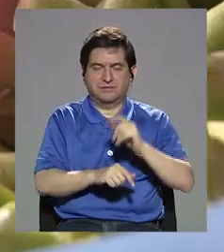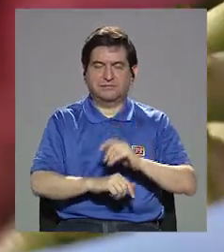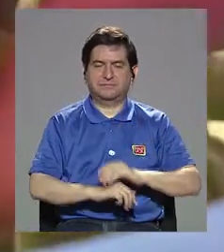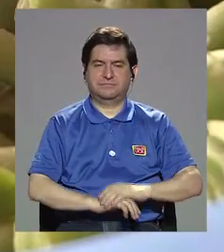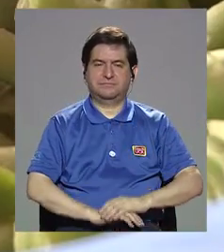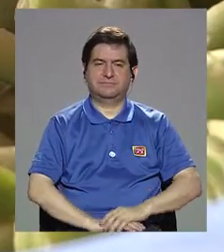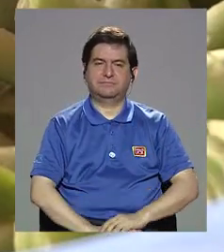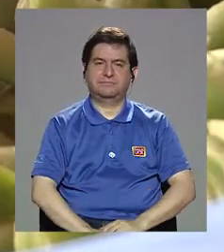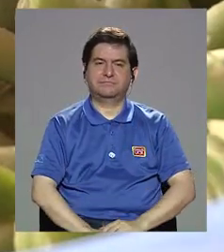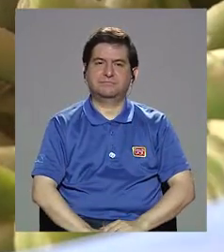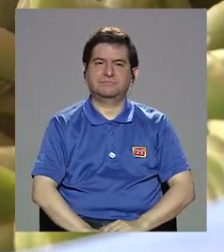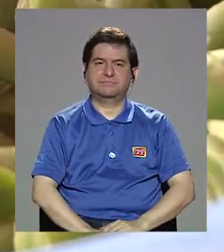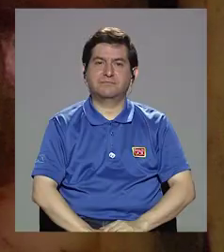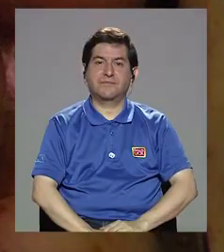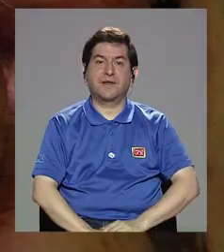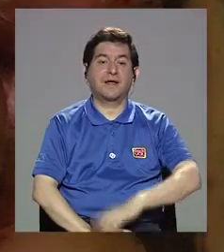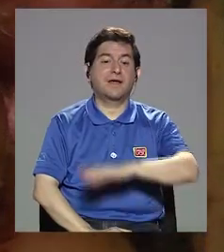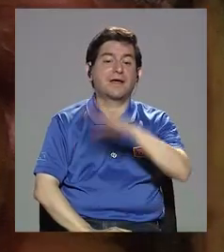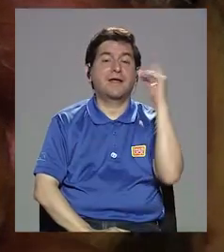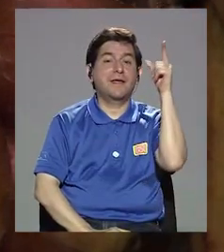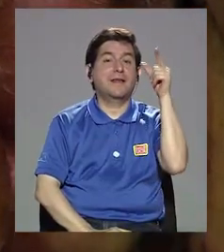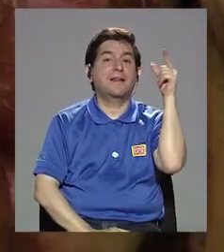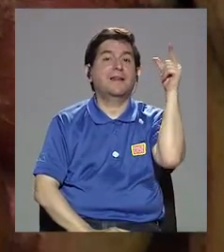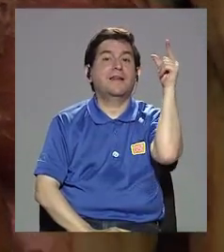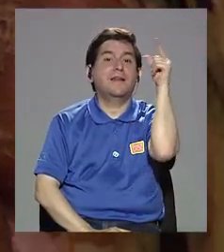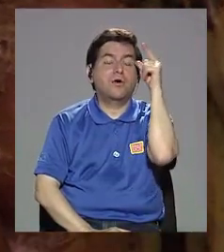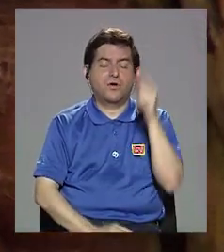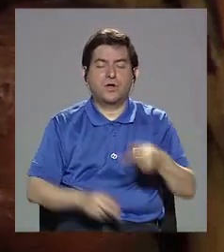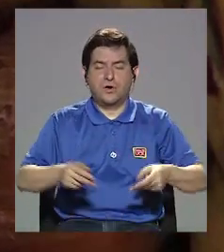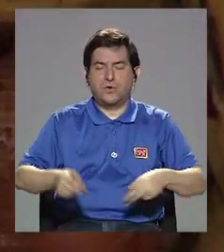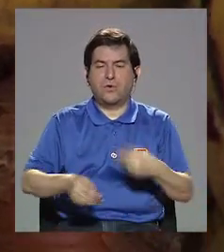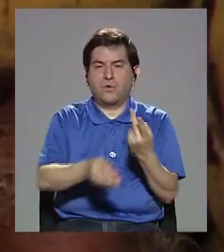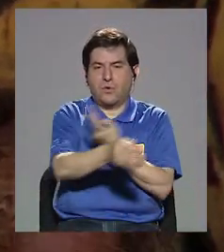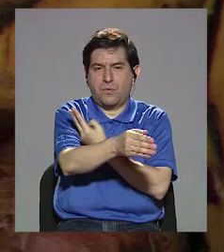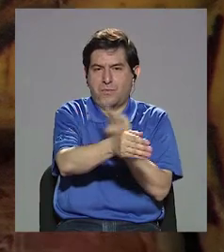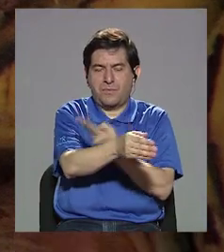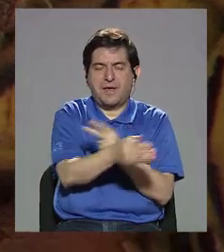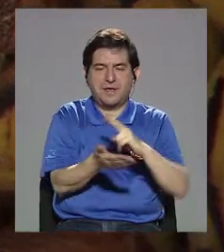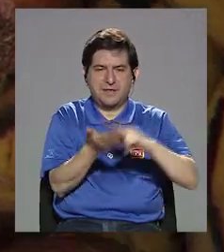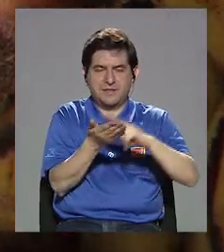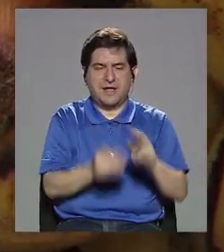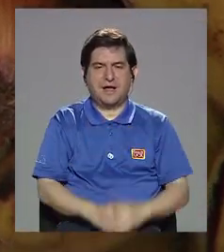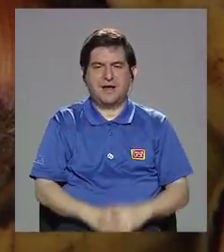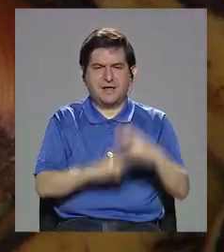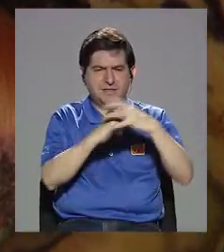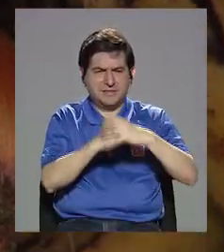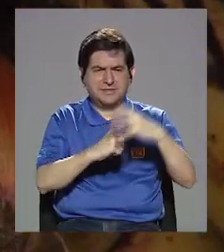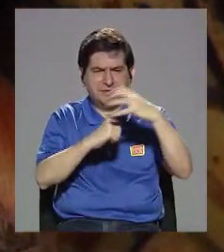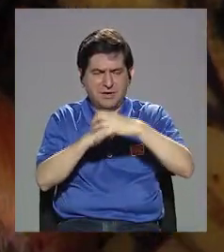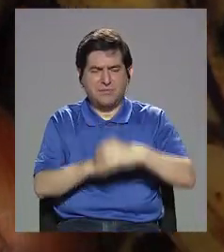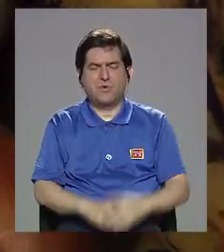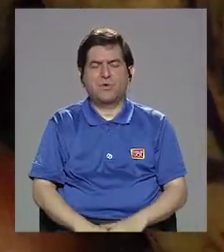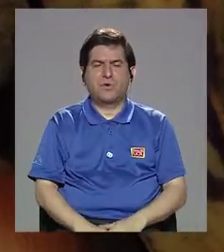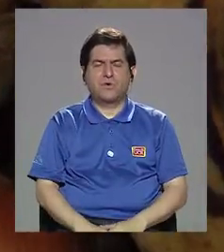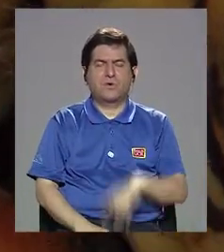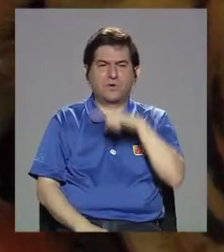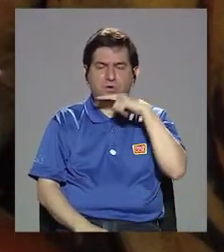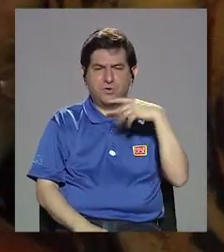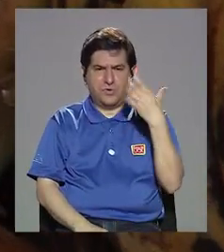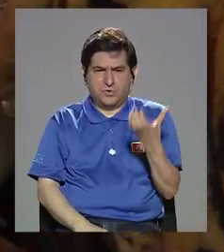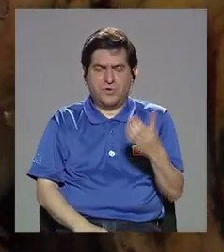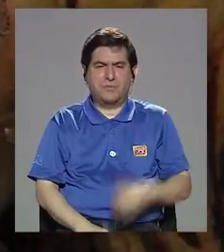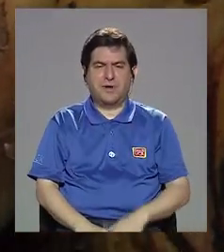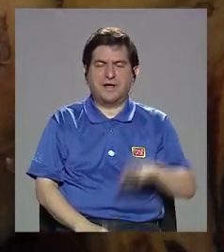Así que, y por supuesto, vegetales verdes, el repollo, importantísimo, el tomate, la